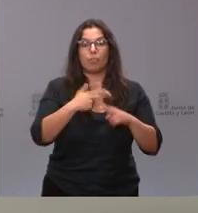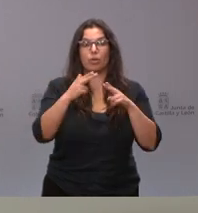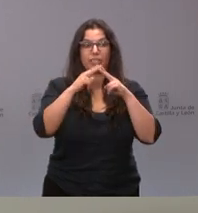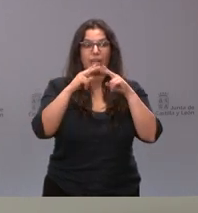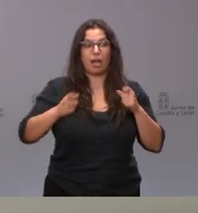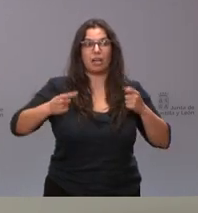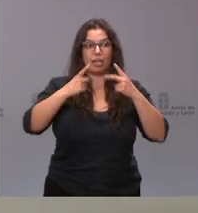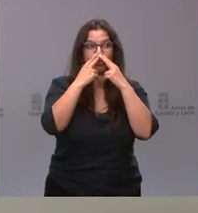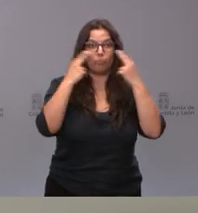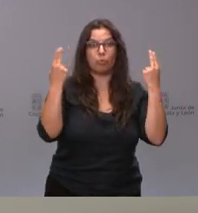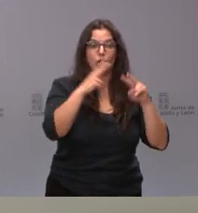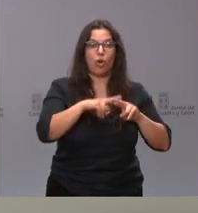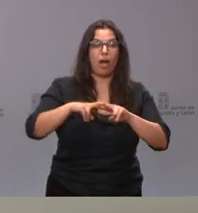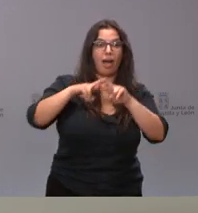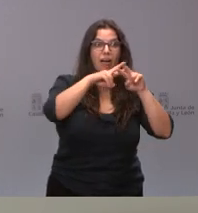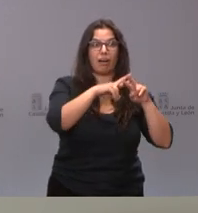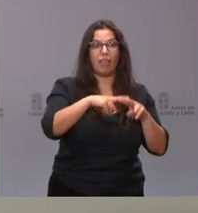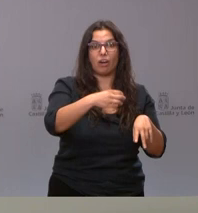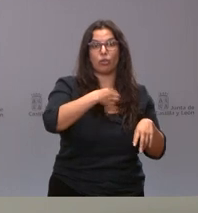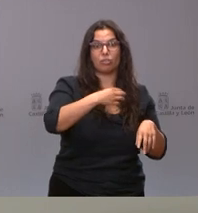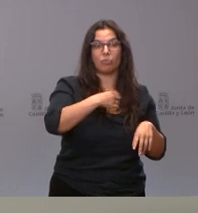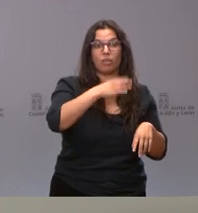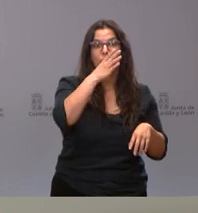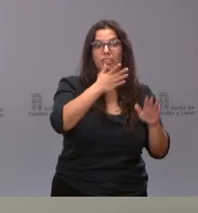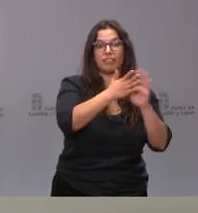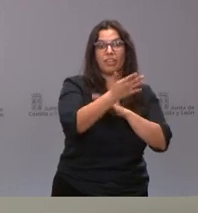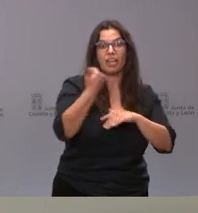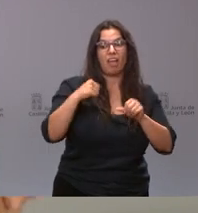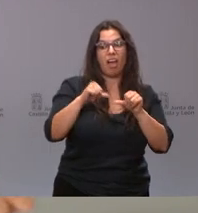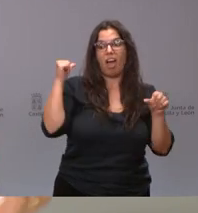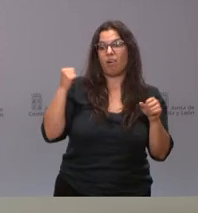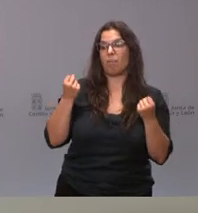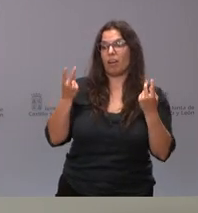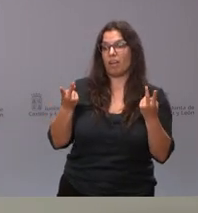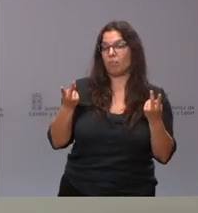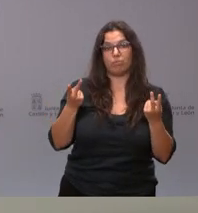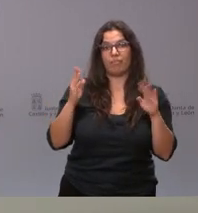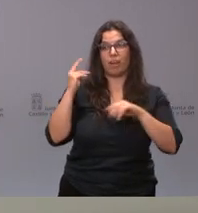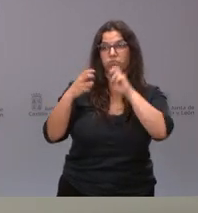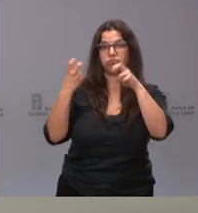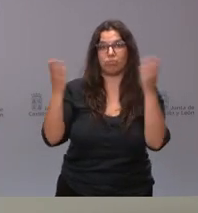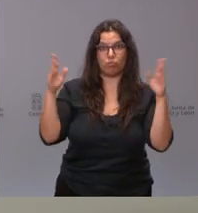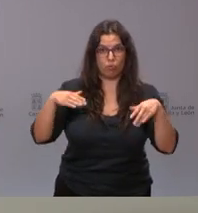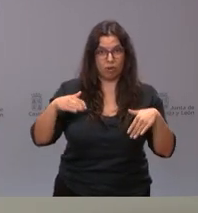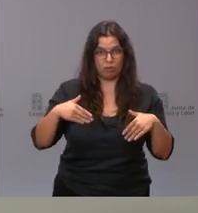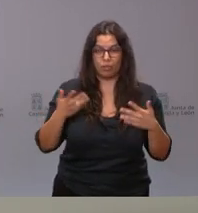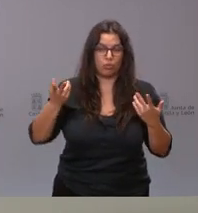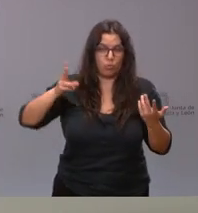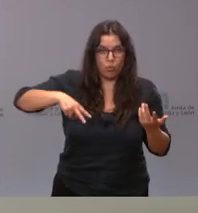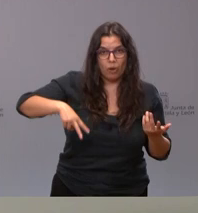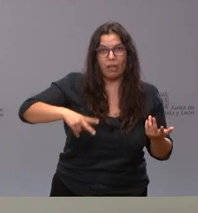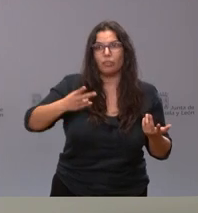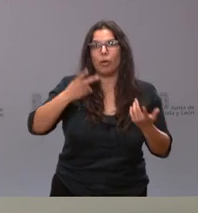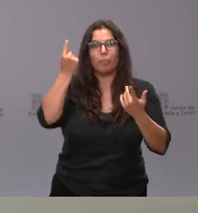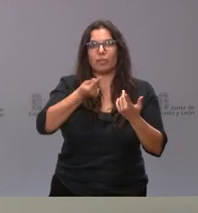porque esto supondría poner en entredicho lo que se hizo en el pasado, pues la Administración no tendría que cambiar nunca. Y, por tanto, el presupuesto que presentaríamos sería